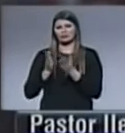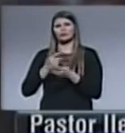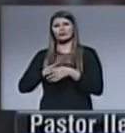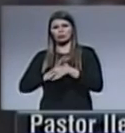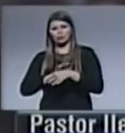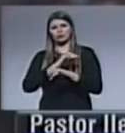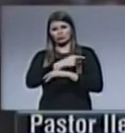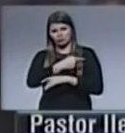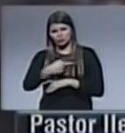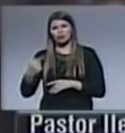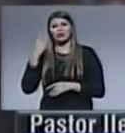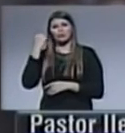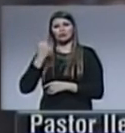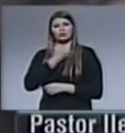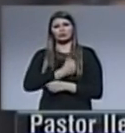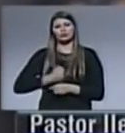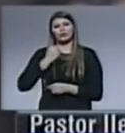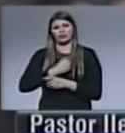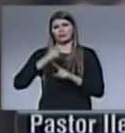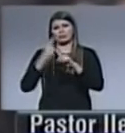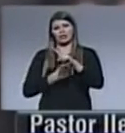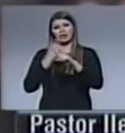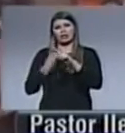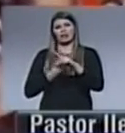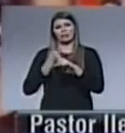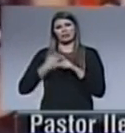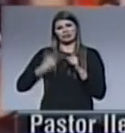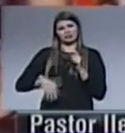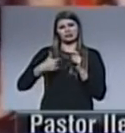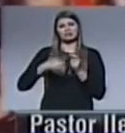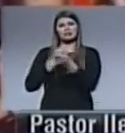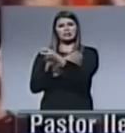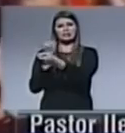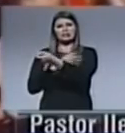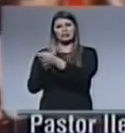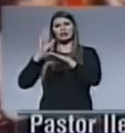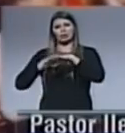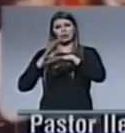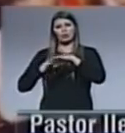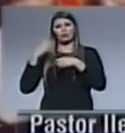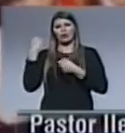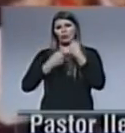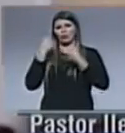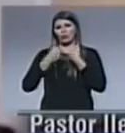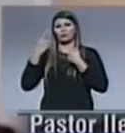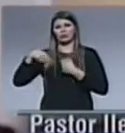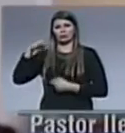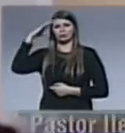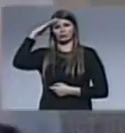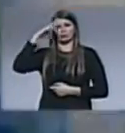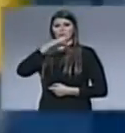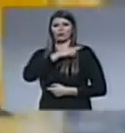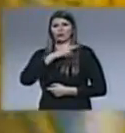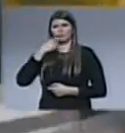semana, después de sufrir durante varios meses una hemorragia interna causada por las agresiones de los guardias de la